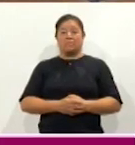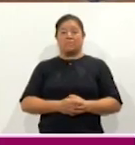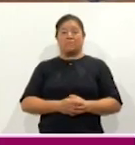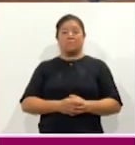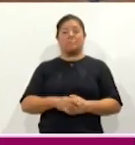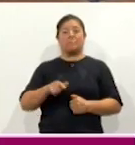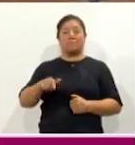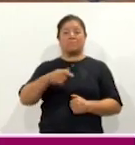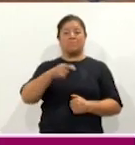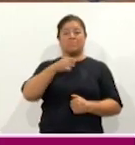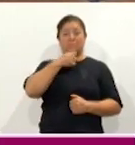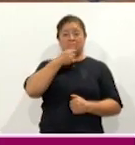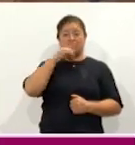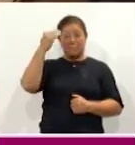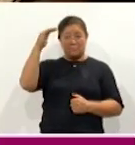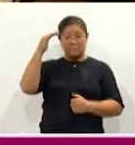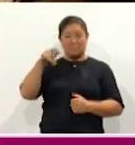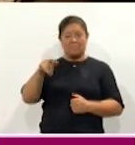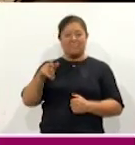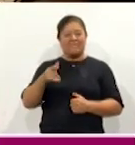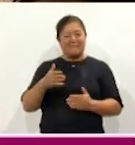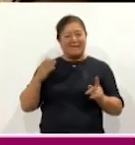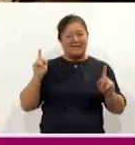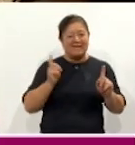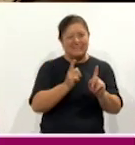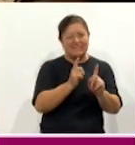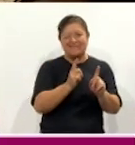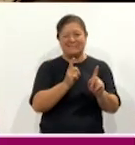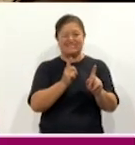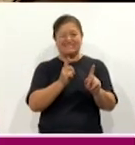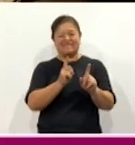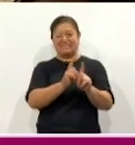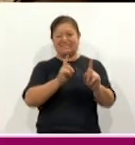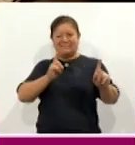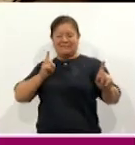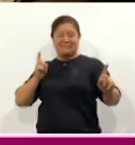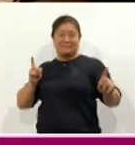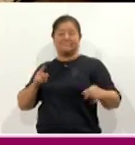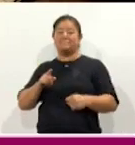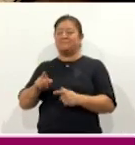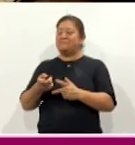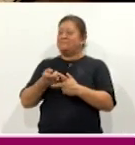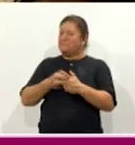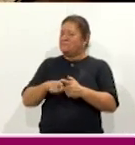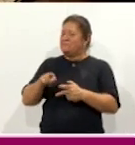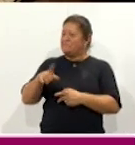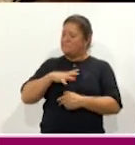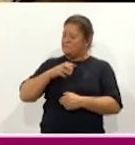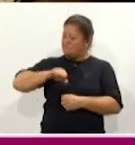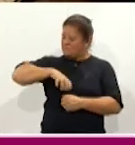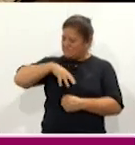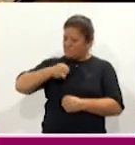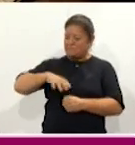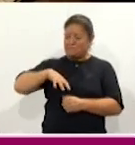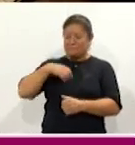adultos mayores a acercarse y, pues bueno, a emprender esto, que es un reto, para muchos es un reto, pero